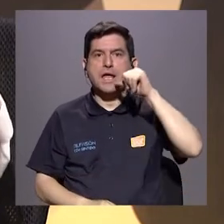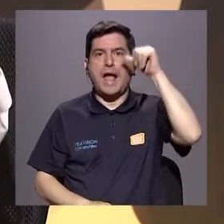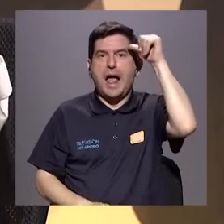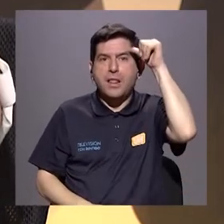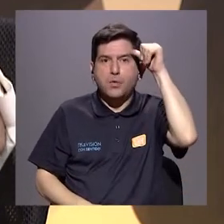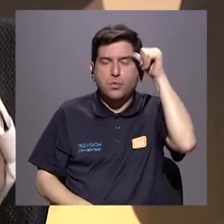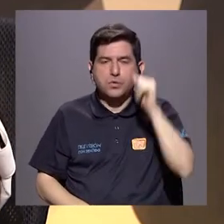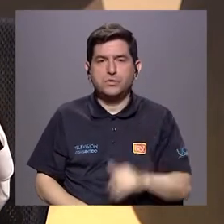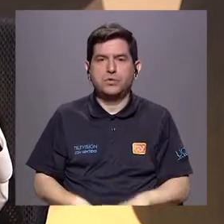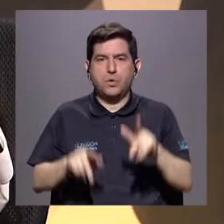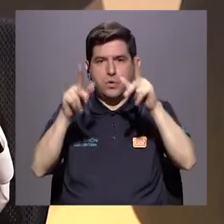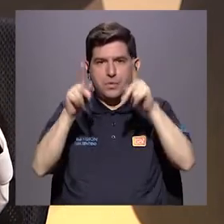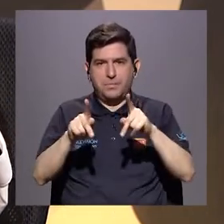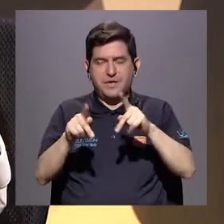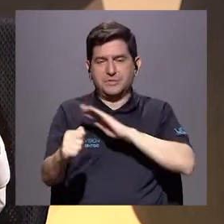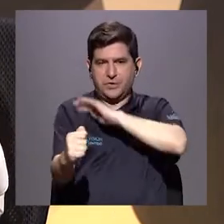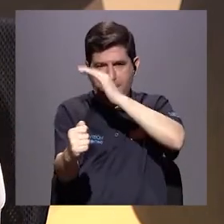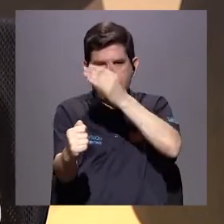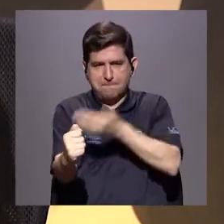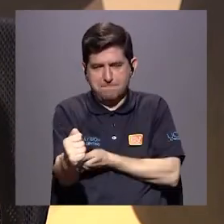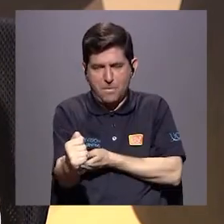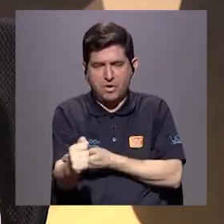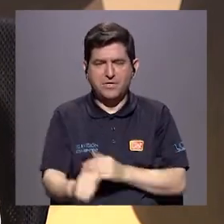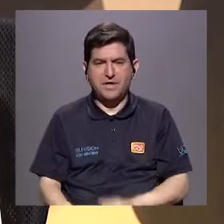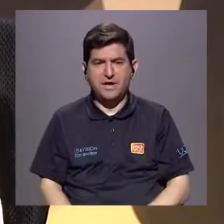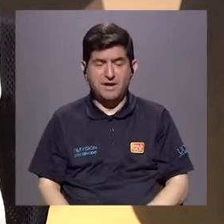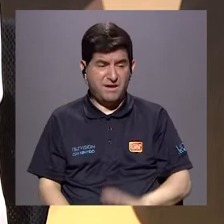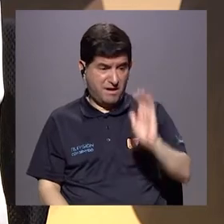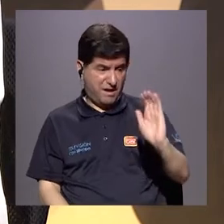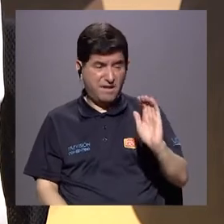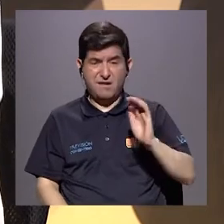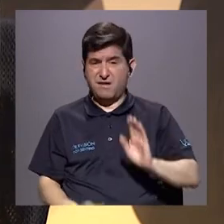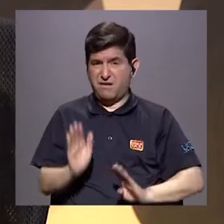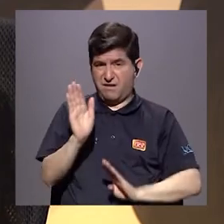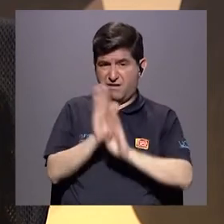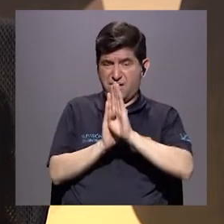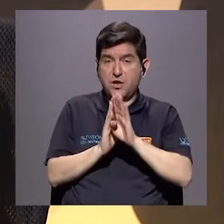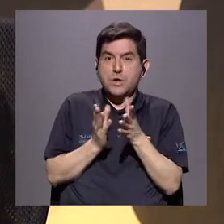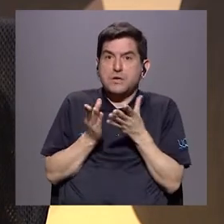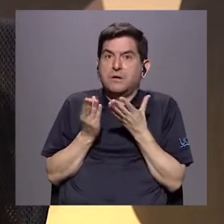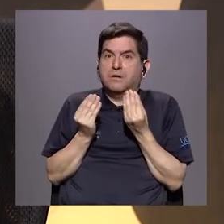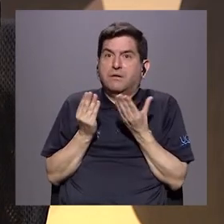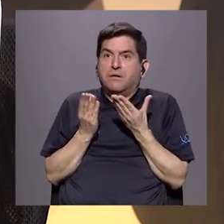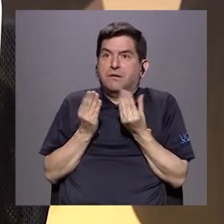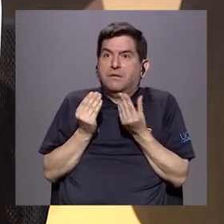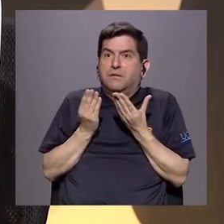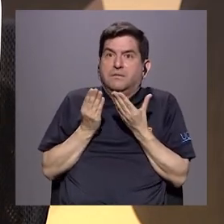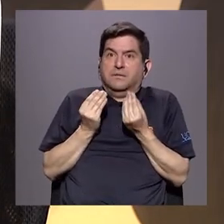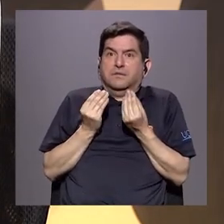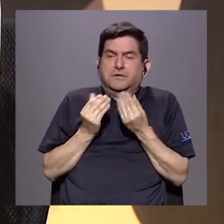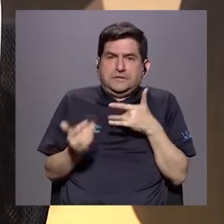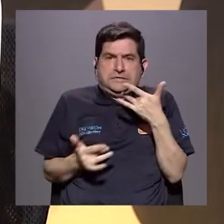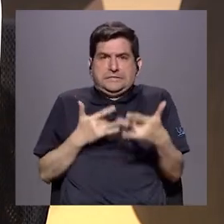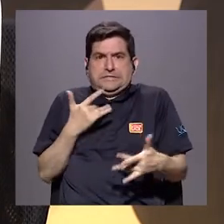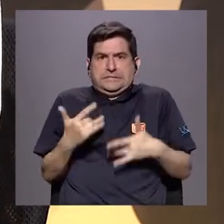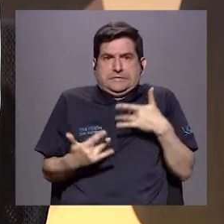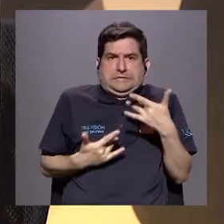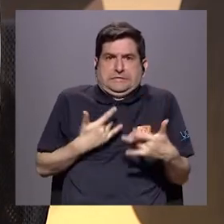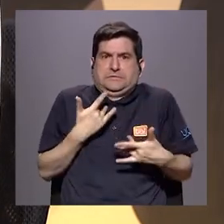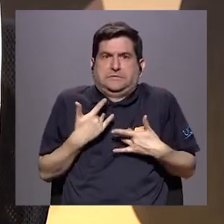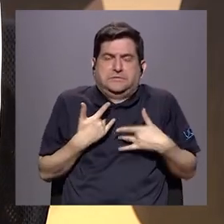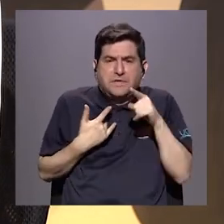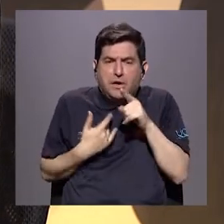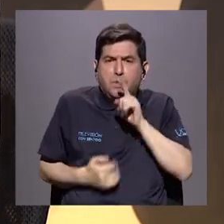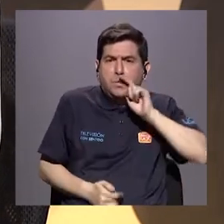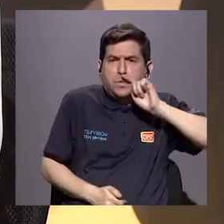adulto o persona en situación de poder, entonces ese niño desarrolla un terror y un sentimiento de que